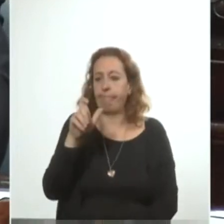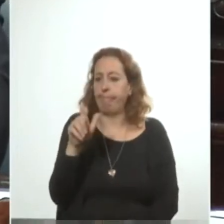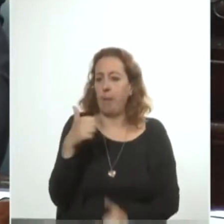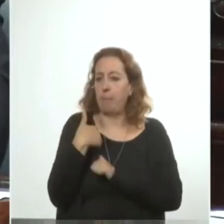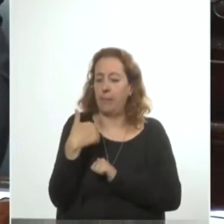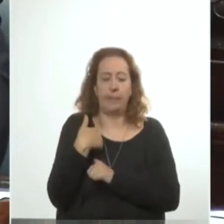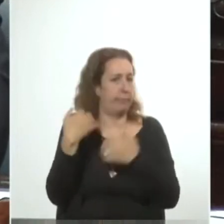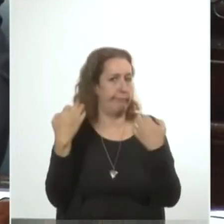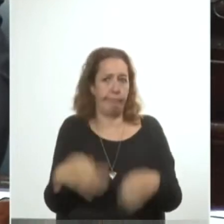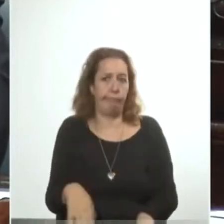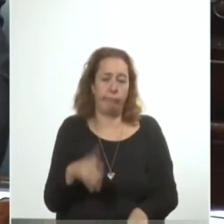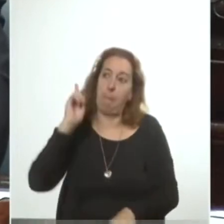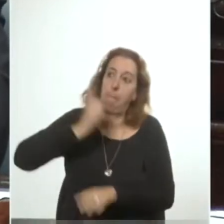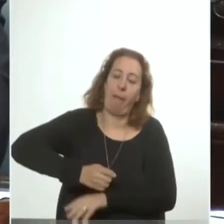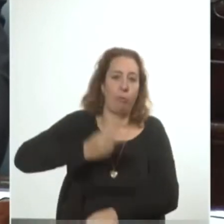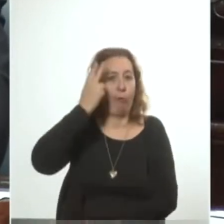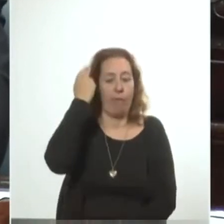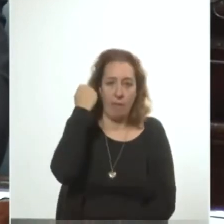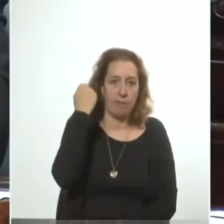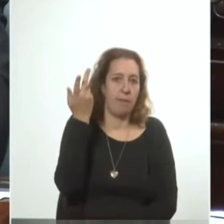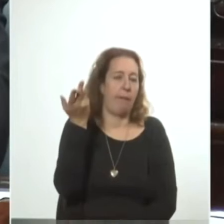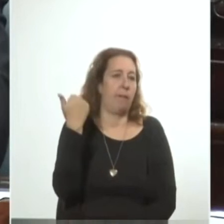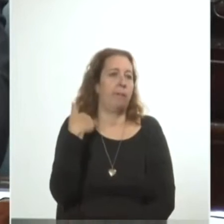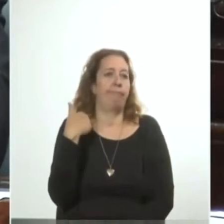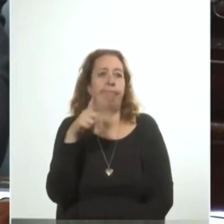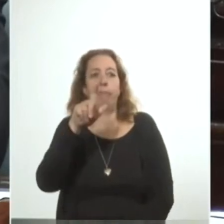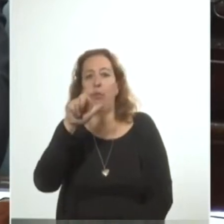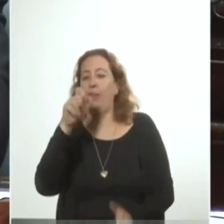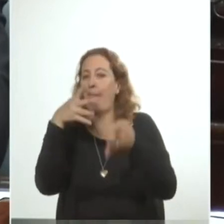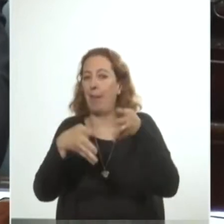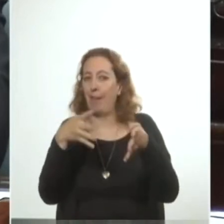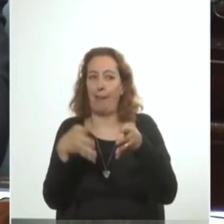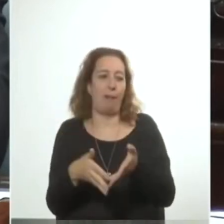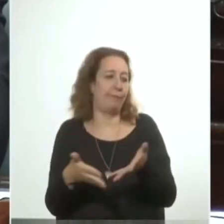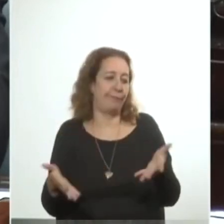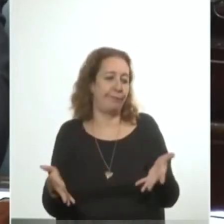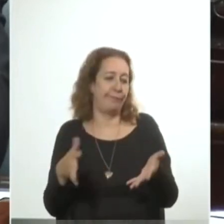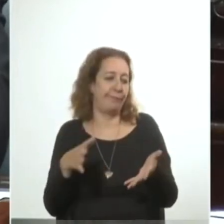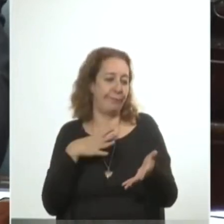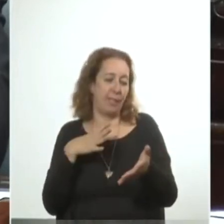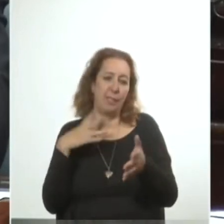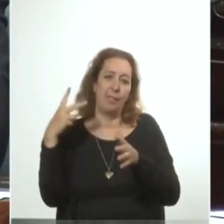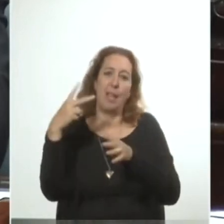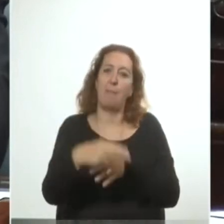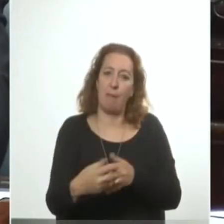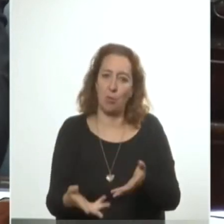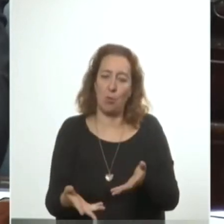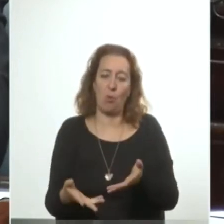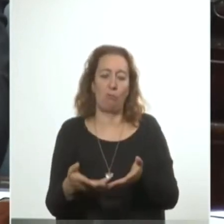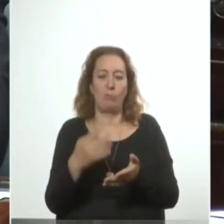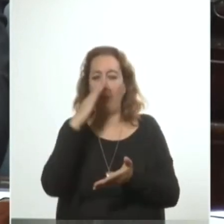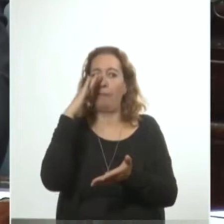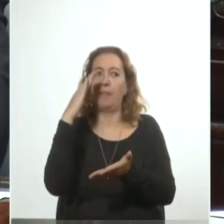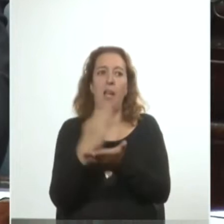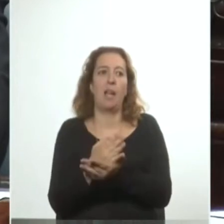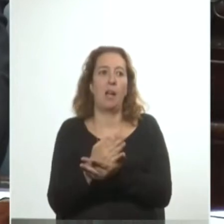al mando, a la obediencia. La lógica bélica lleva necesariamente a la limitación y finalmente